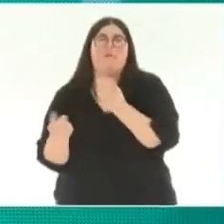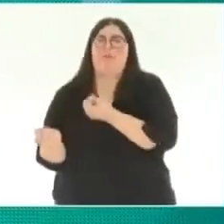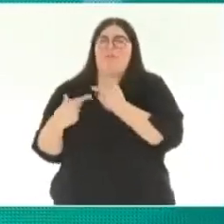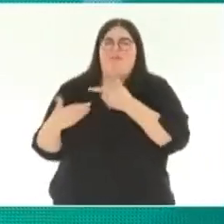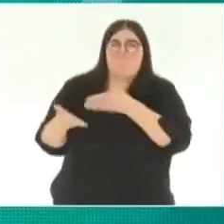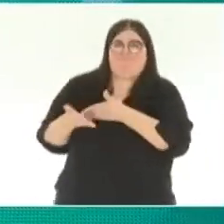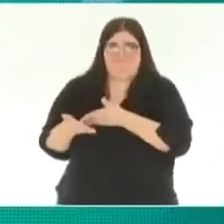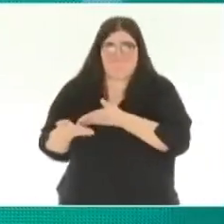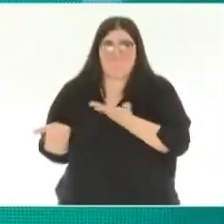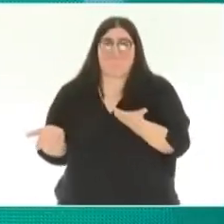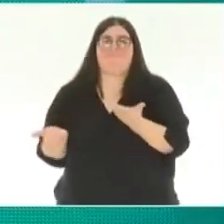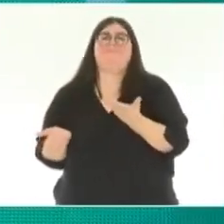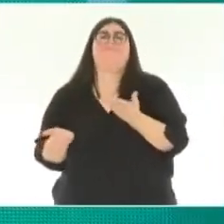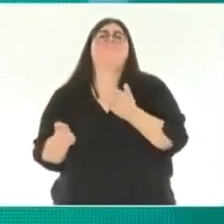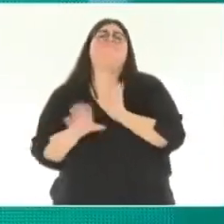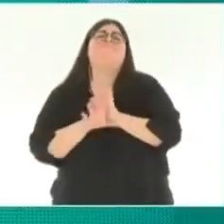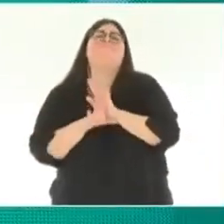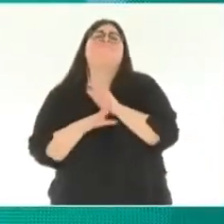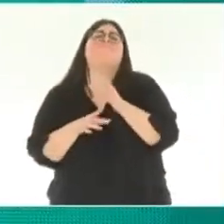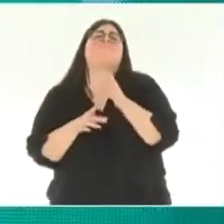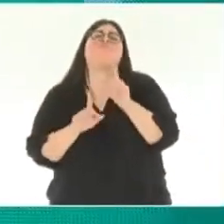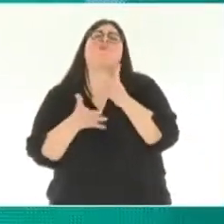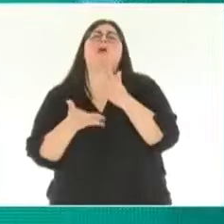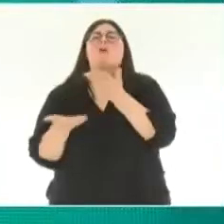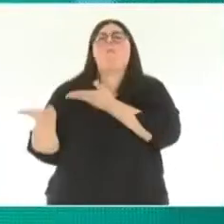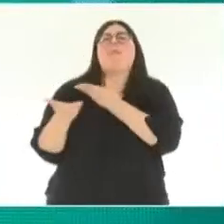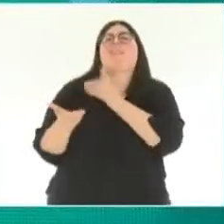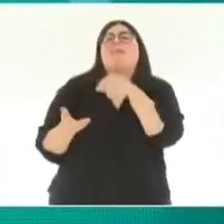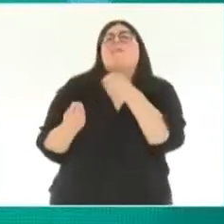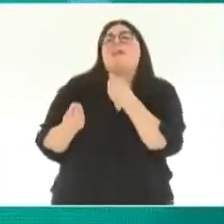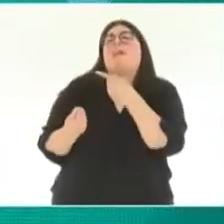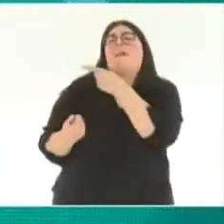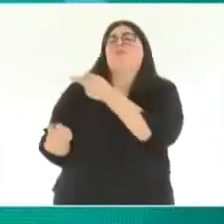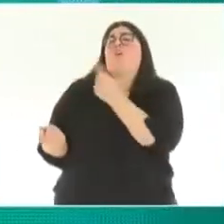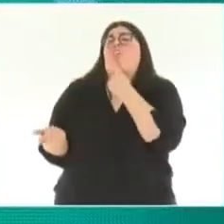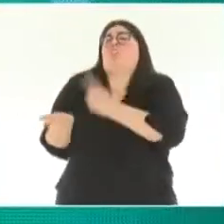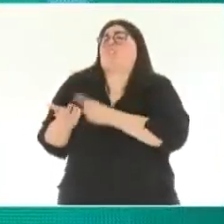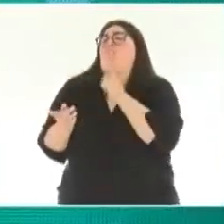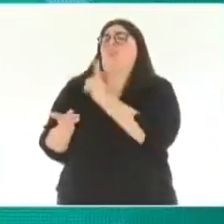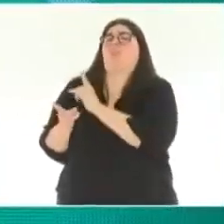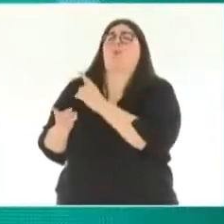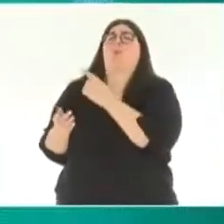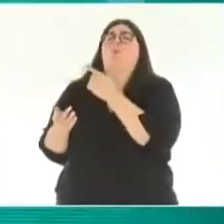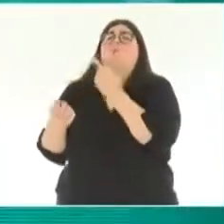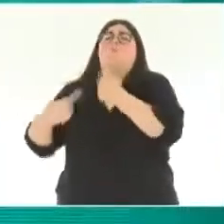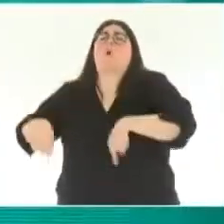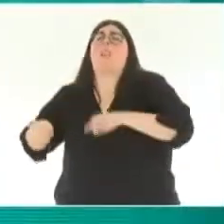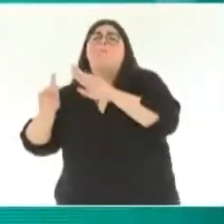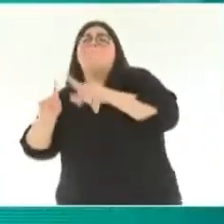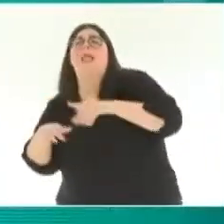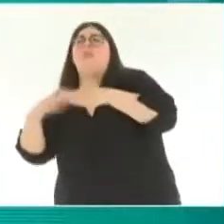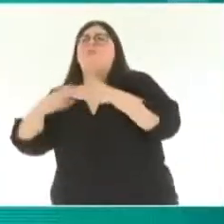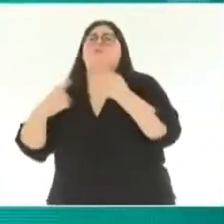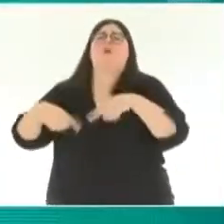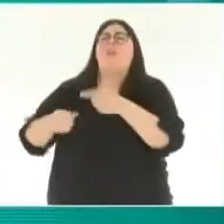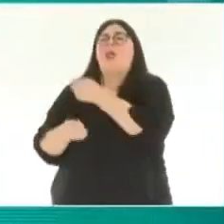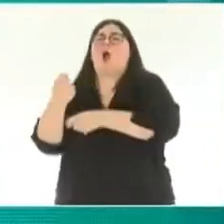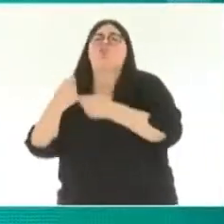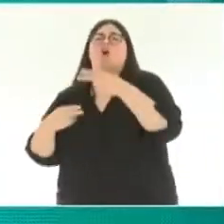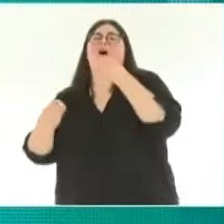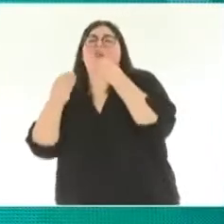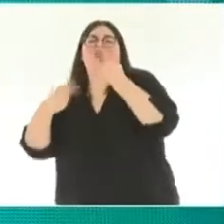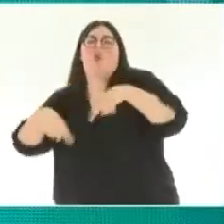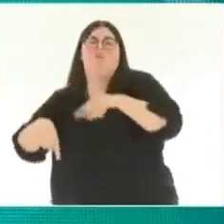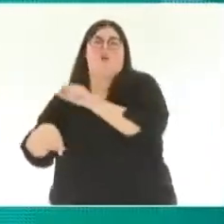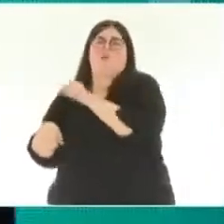Nada más que para que ellos decidan cuáles negocios inmobiliarios van a llevar y cuáles negocios gastronómicos